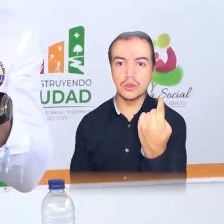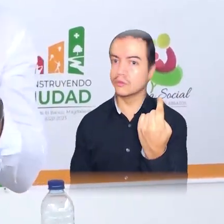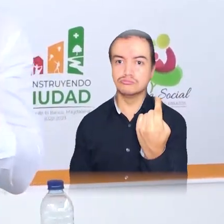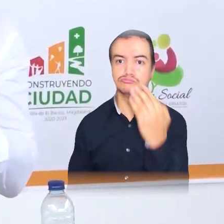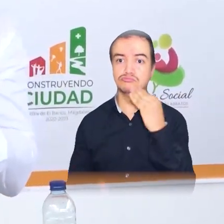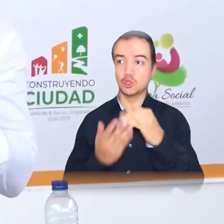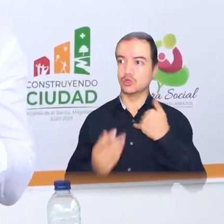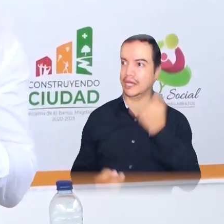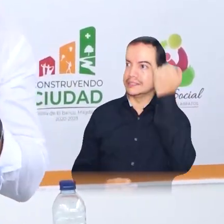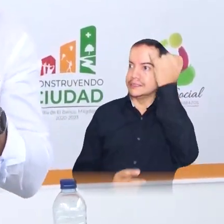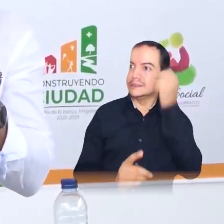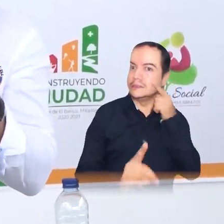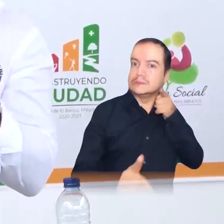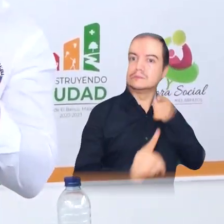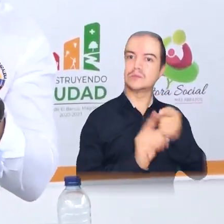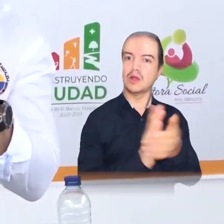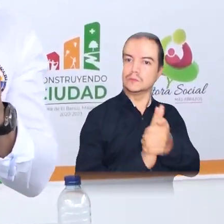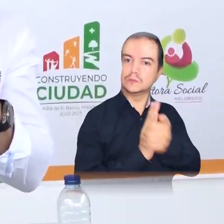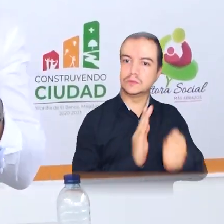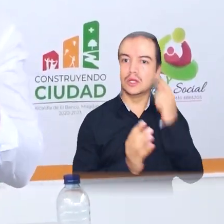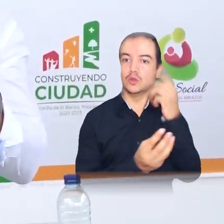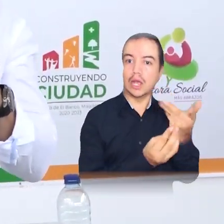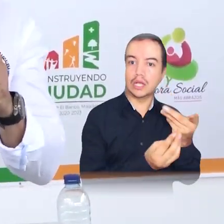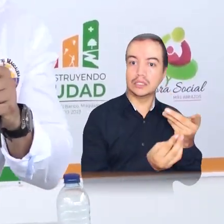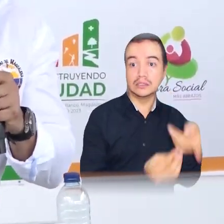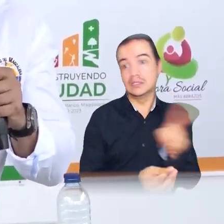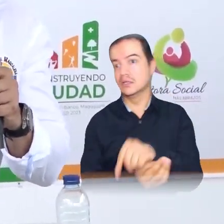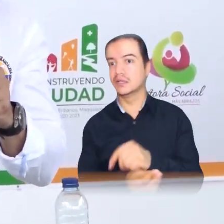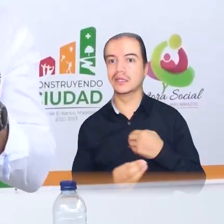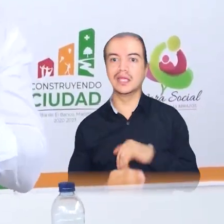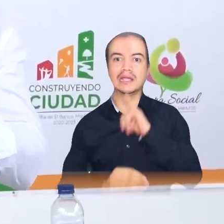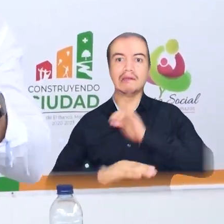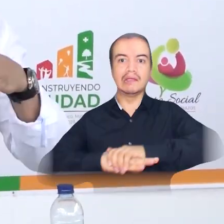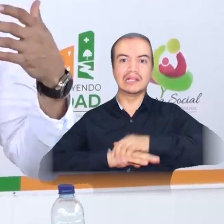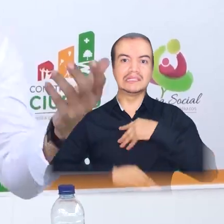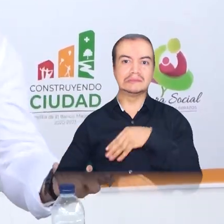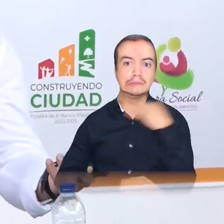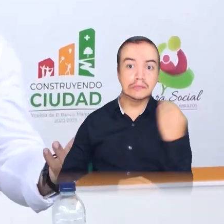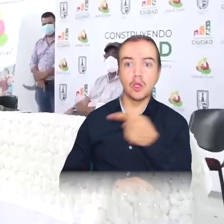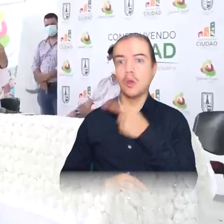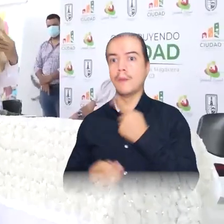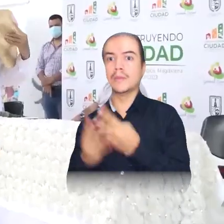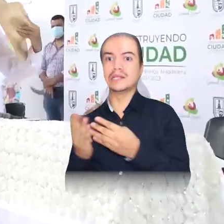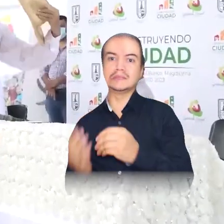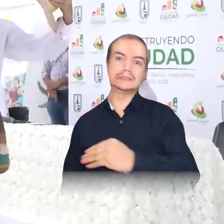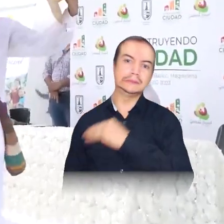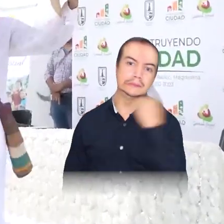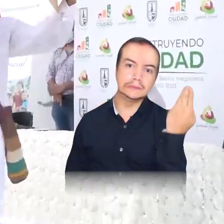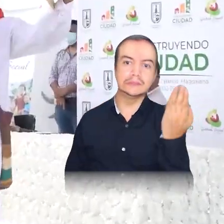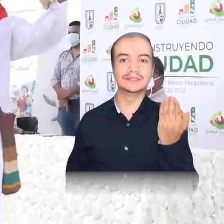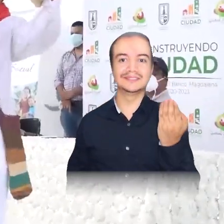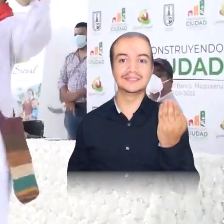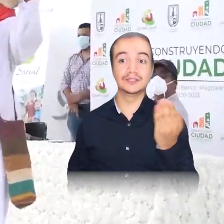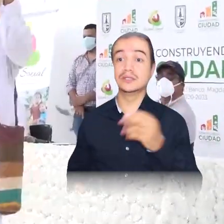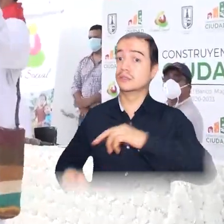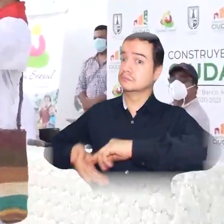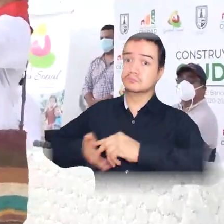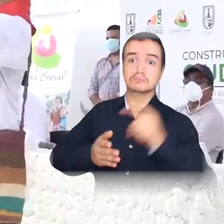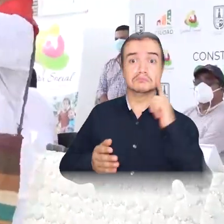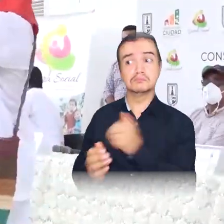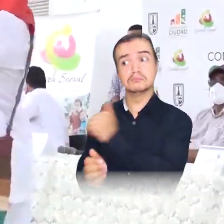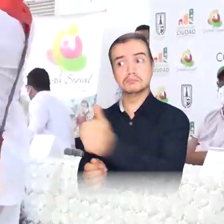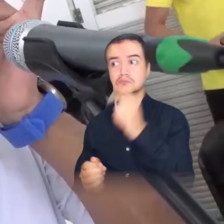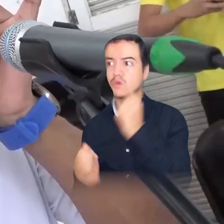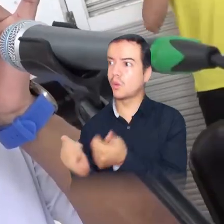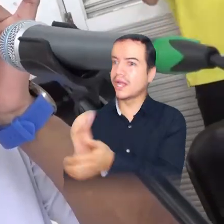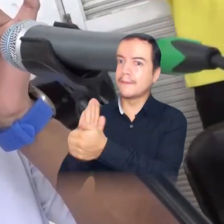arte no necesariamente va a ser bueno para matemática o para inglés. Entonces, nos interesa esa habilidad artística, el que